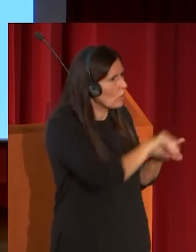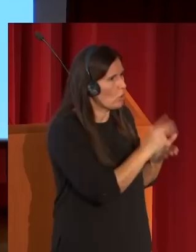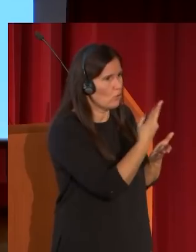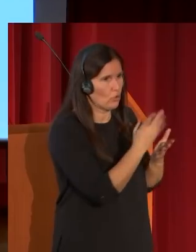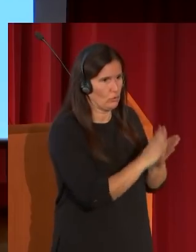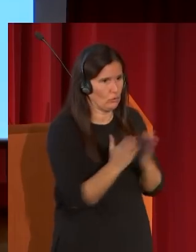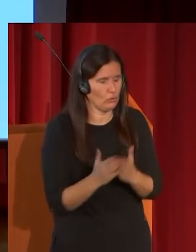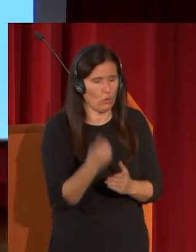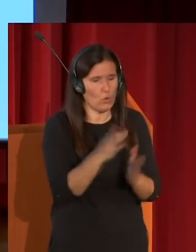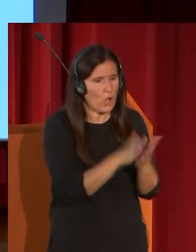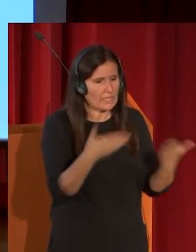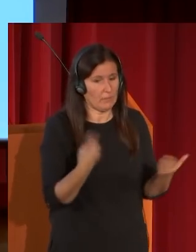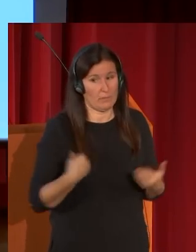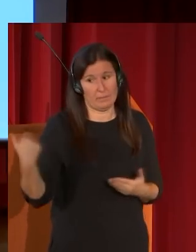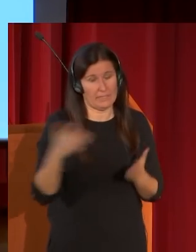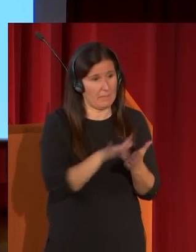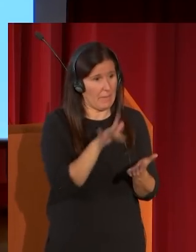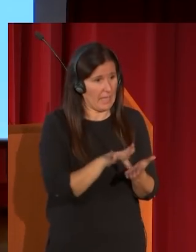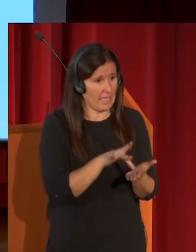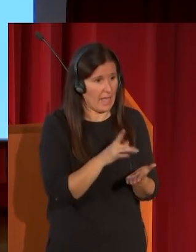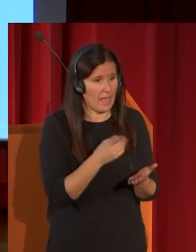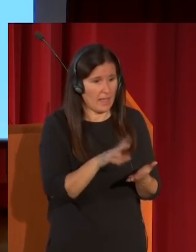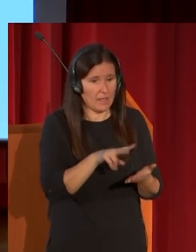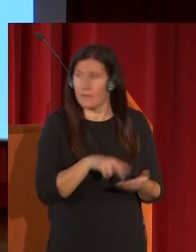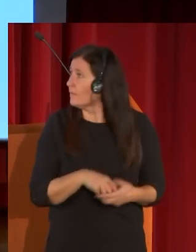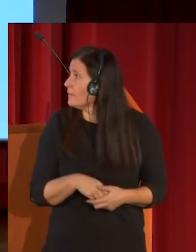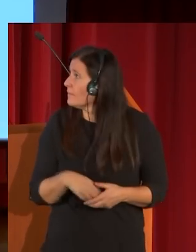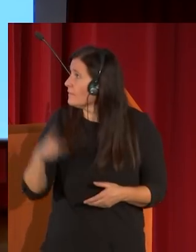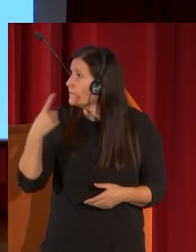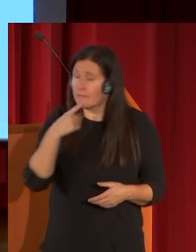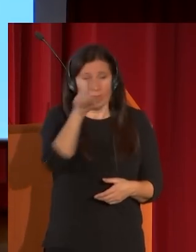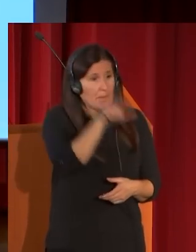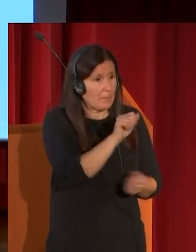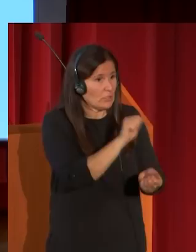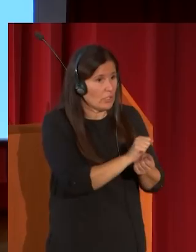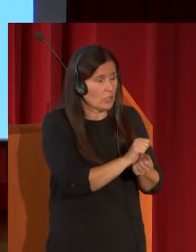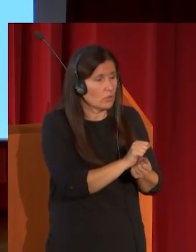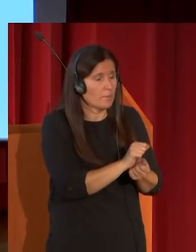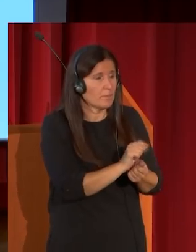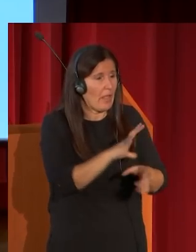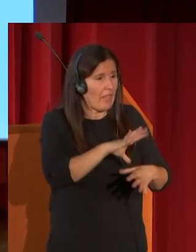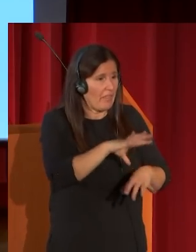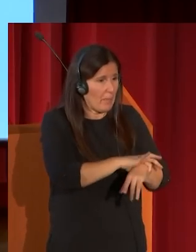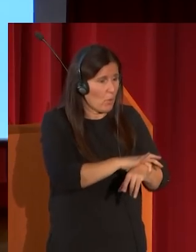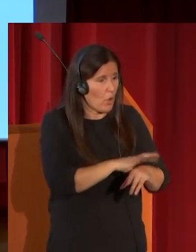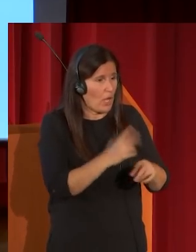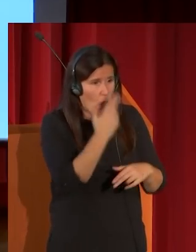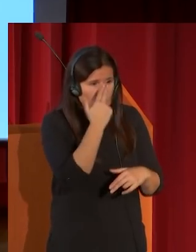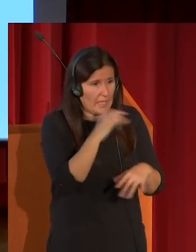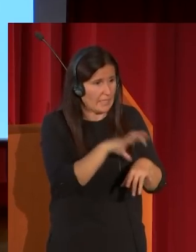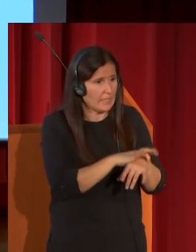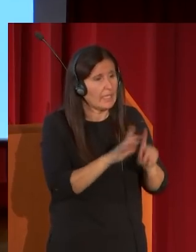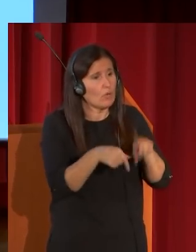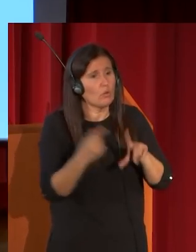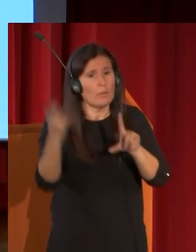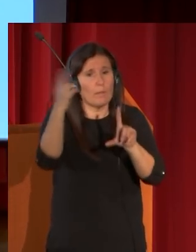uno de ellos por esta página del prisionero con los pies en un cepo que luego va a utilizar para el tribunal de la Alhambra